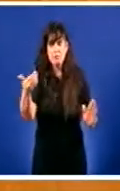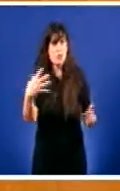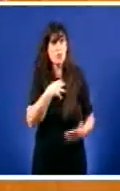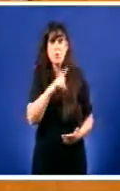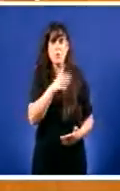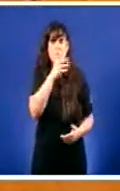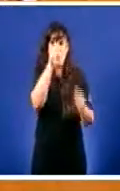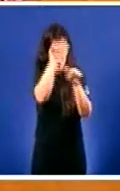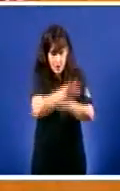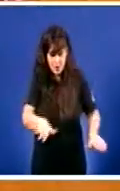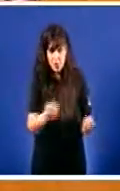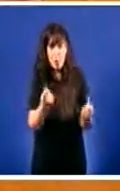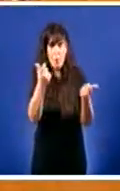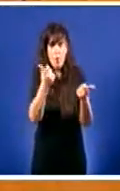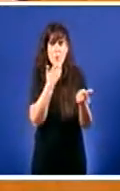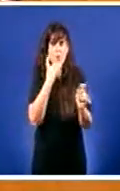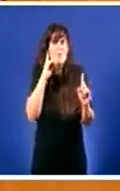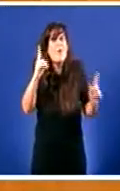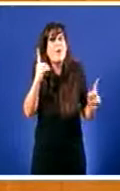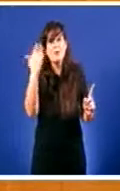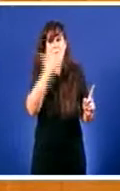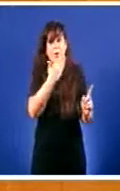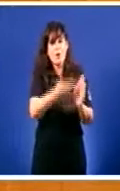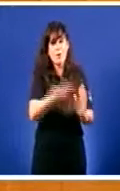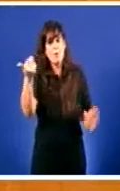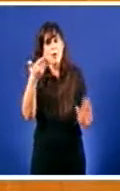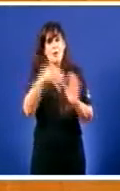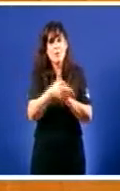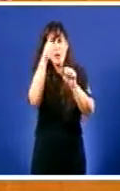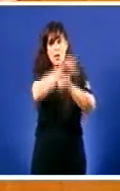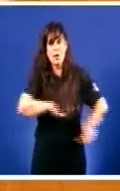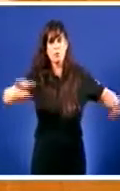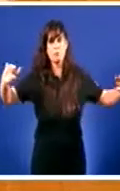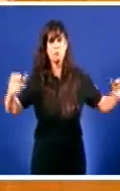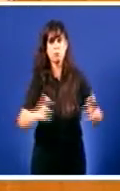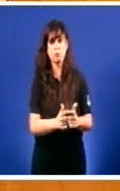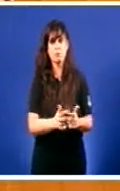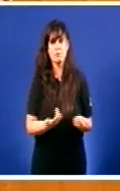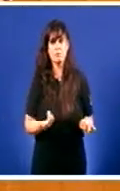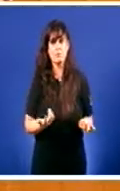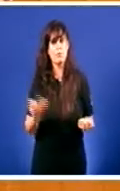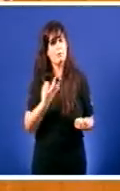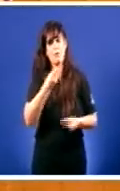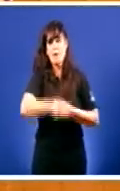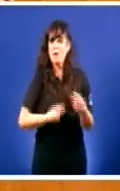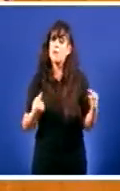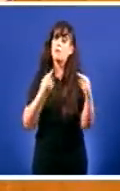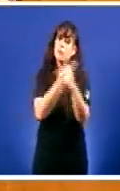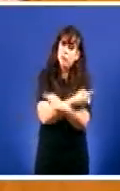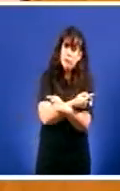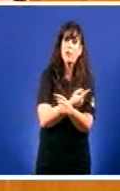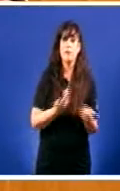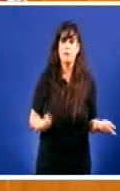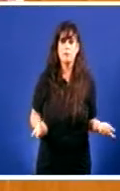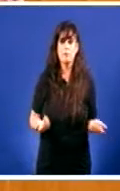Porque en canto se elimine vai haber menos nenos Hai que facer contrariamente ao que se está facendo Non se poden